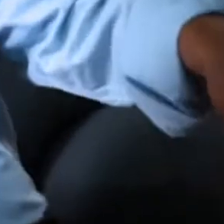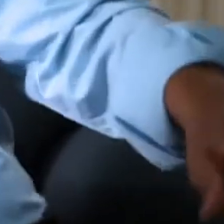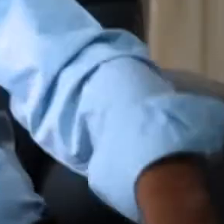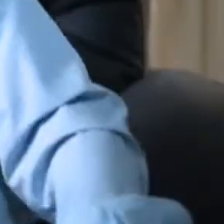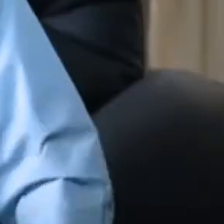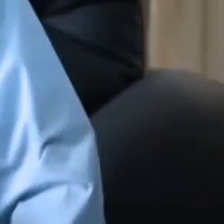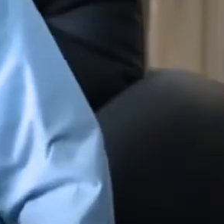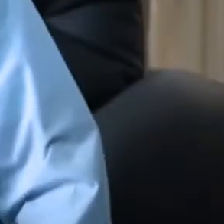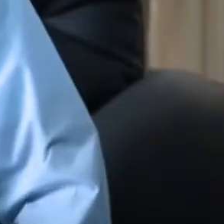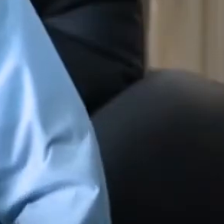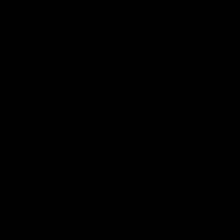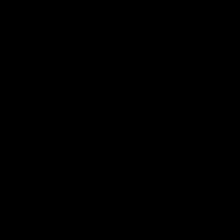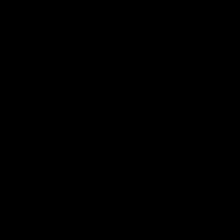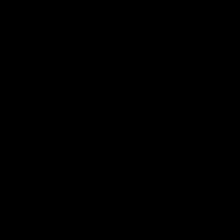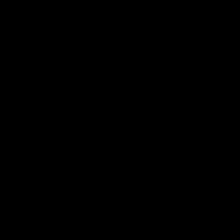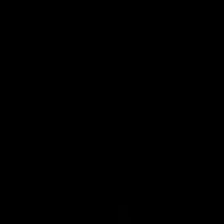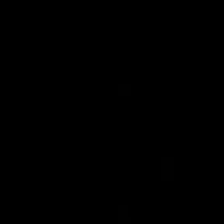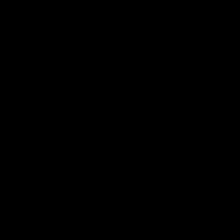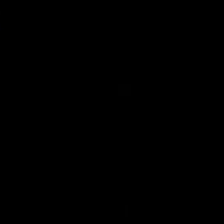su amigo, en una guerra.